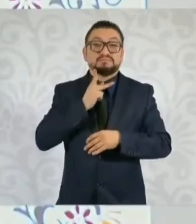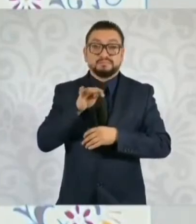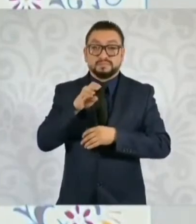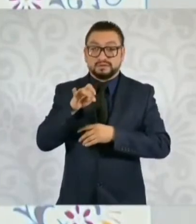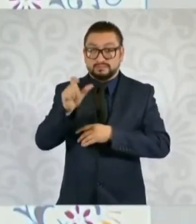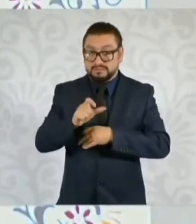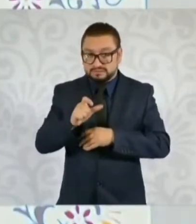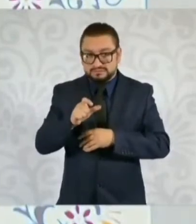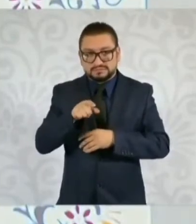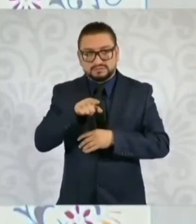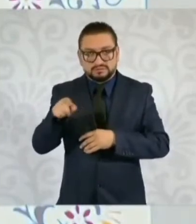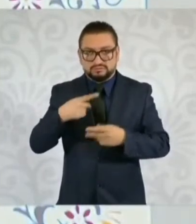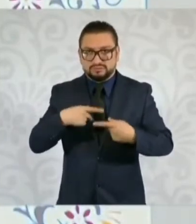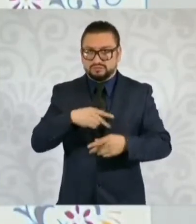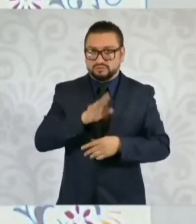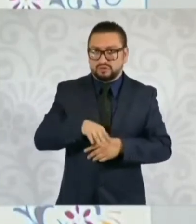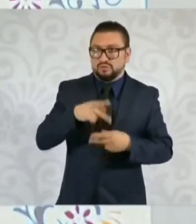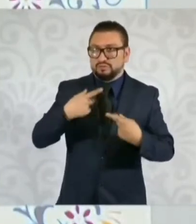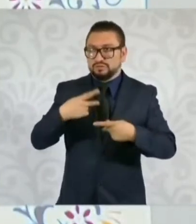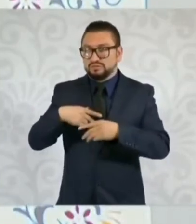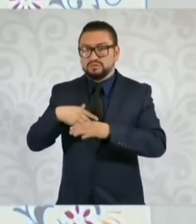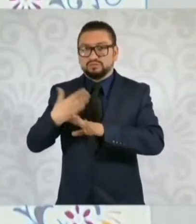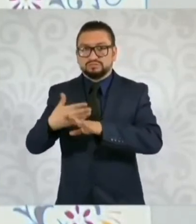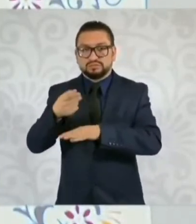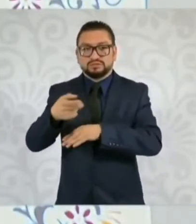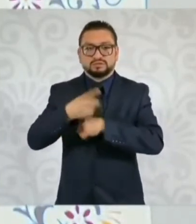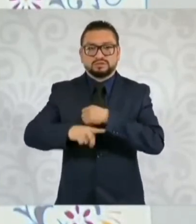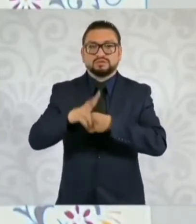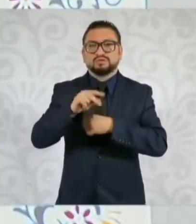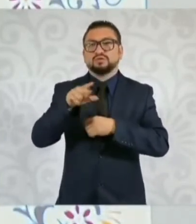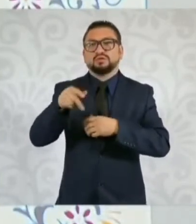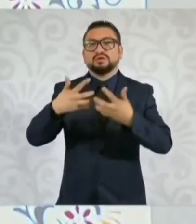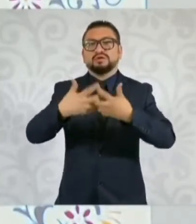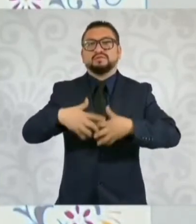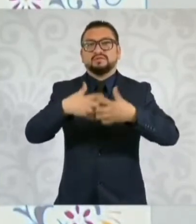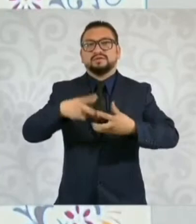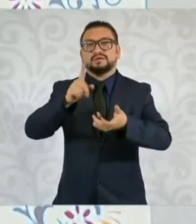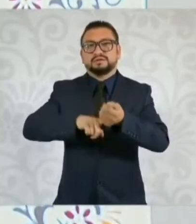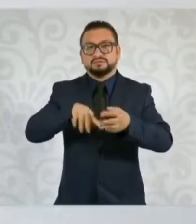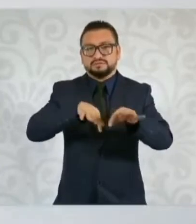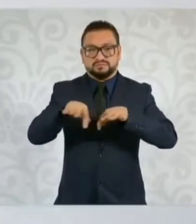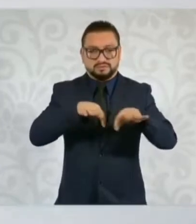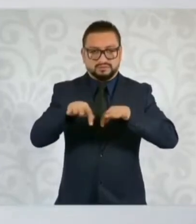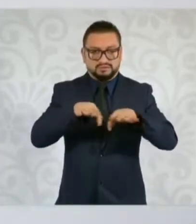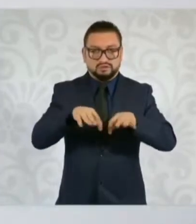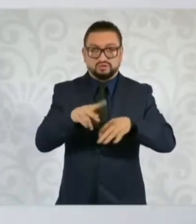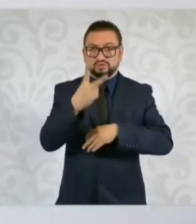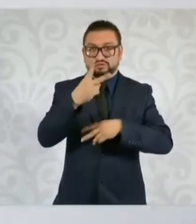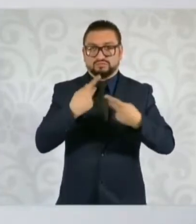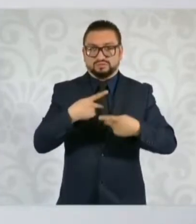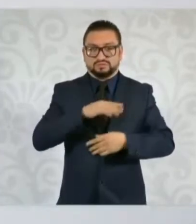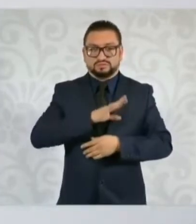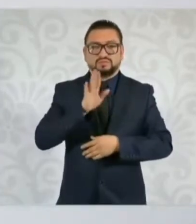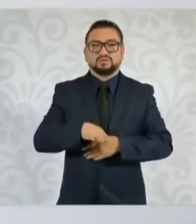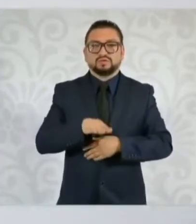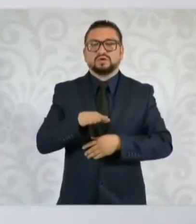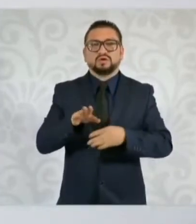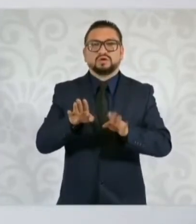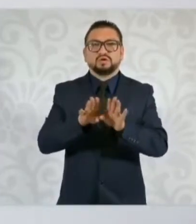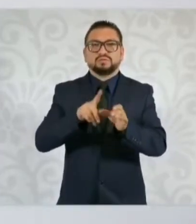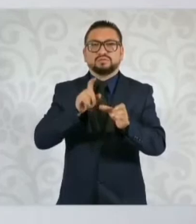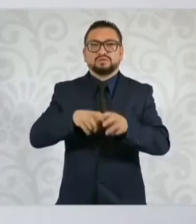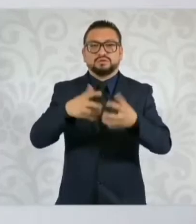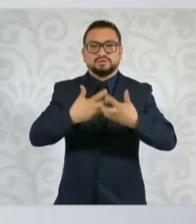fallecidos ni tampoco los afectados, son trabajadores de la refinería, en particular los dos fallecidos pertenecen a